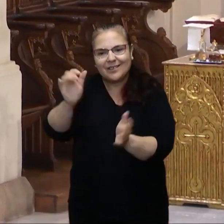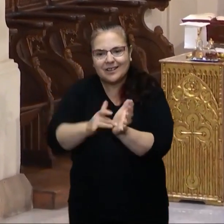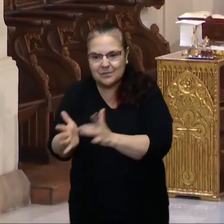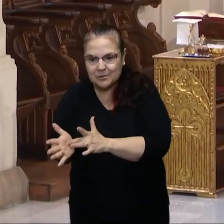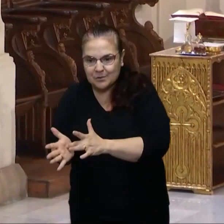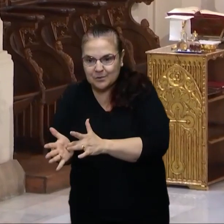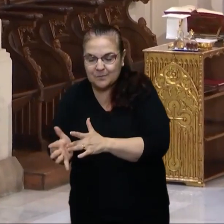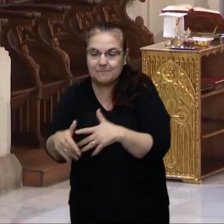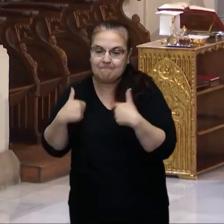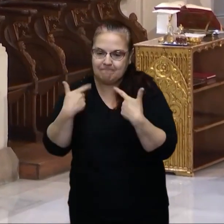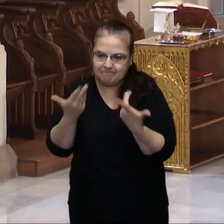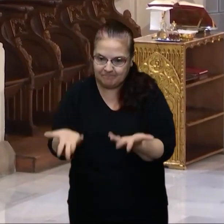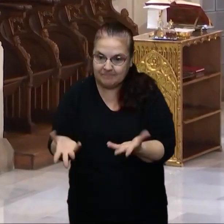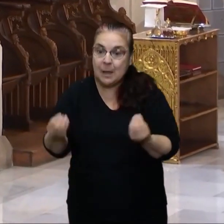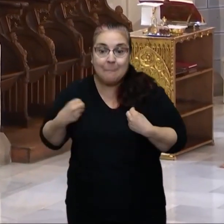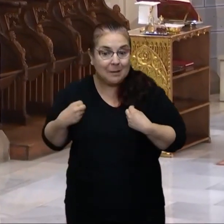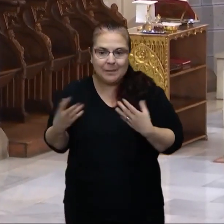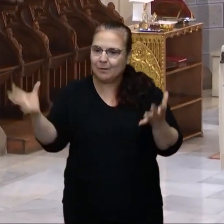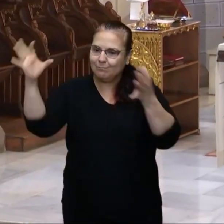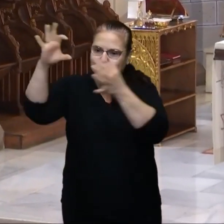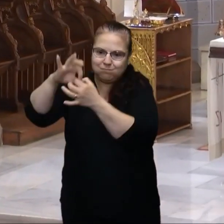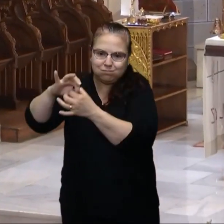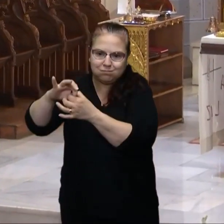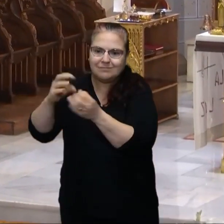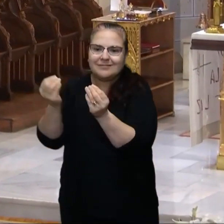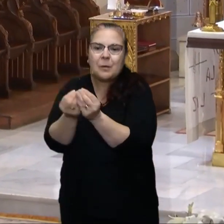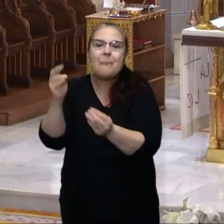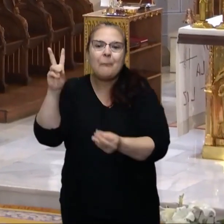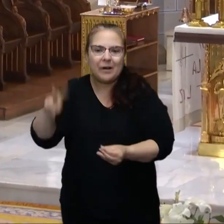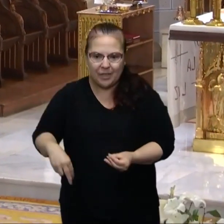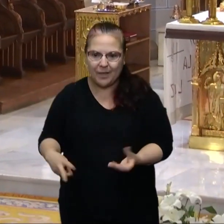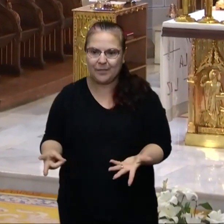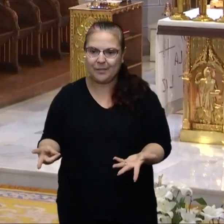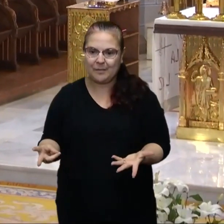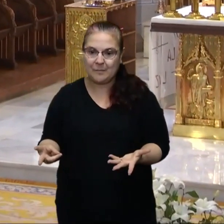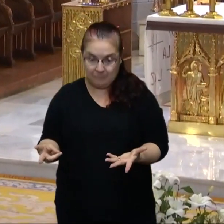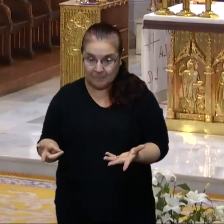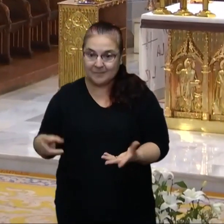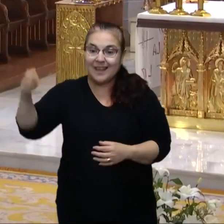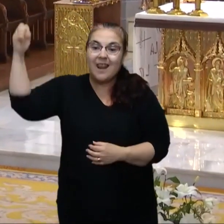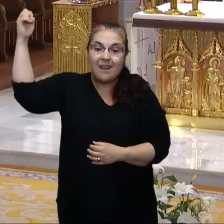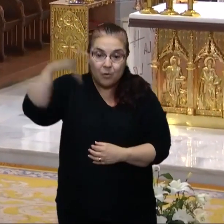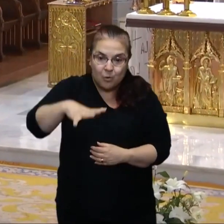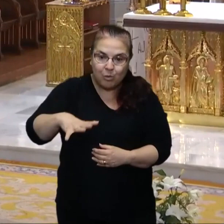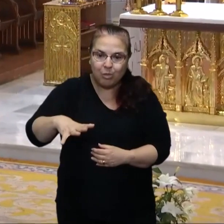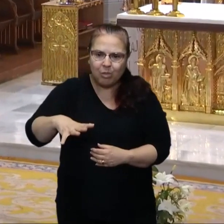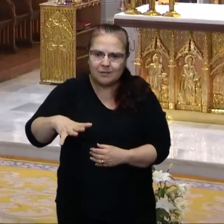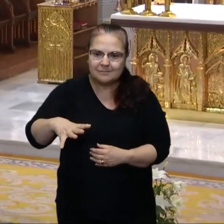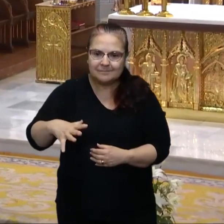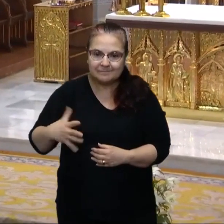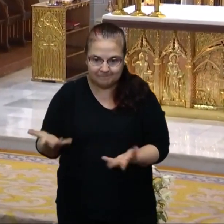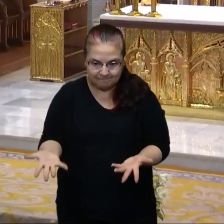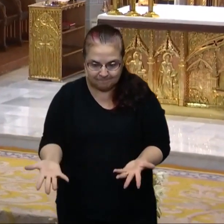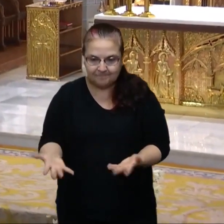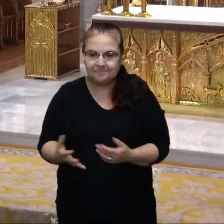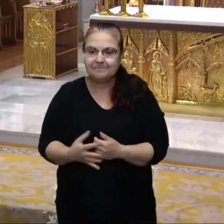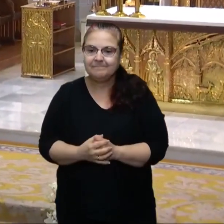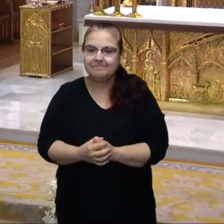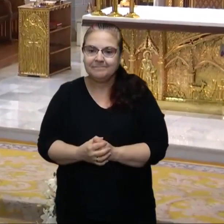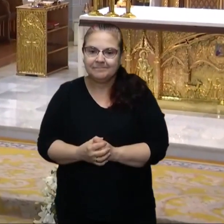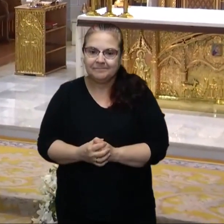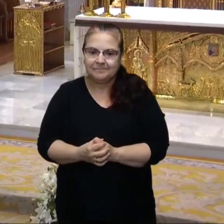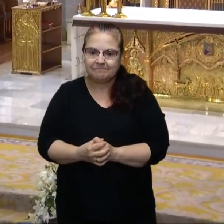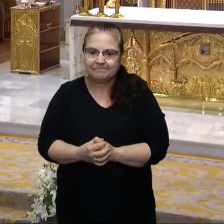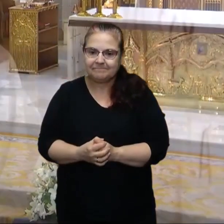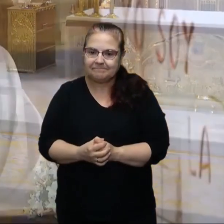Luego, hemos de vivir de acuerdo con la verdad, en la luz, en